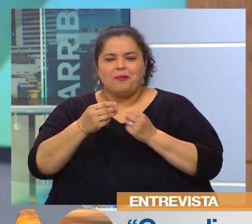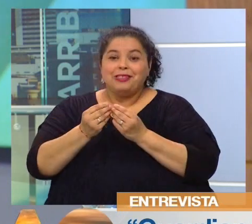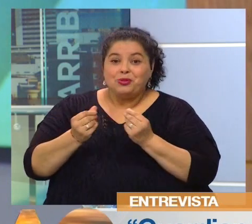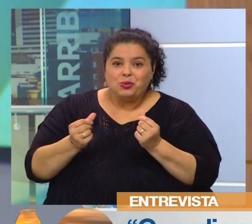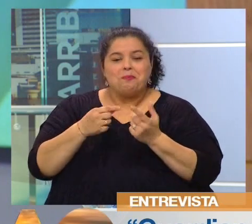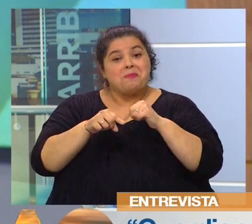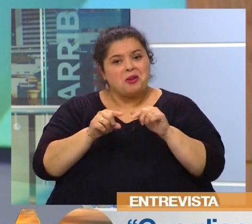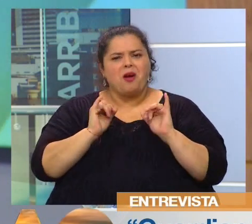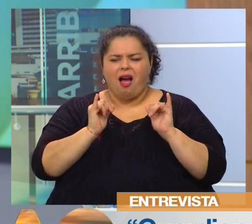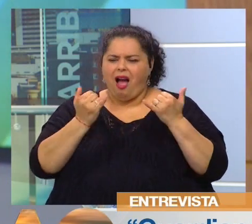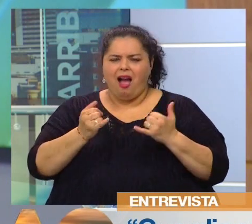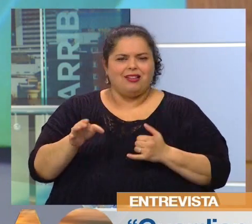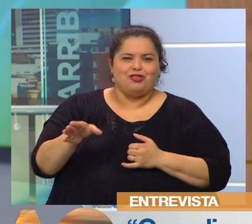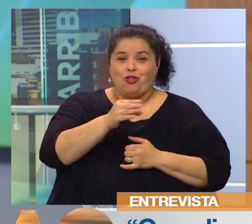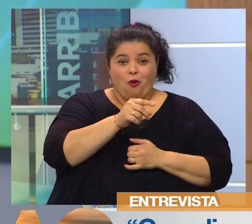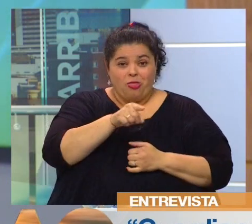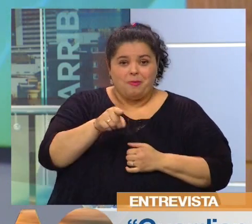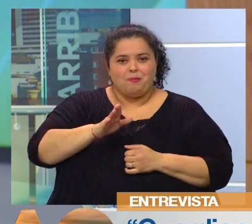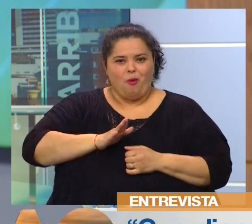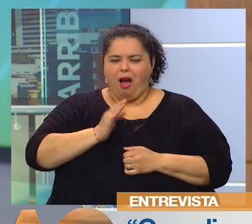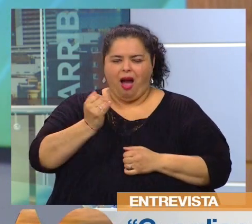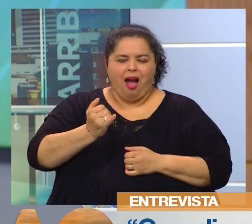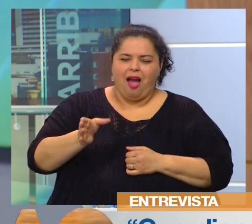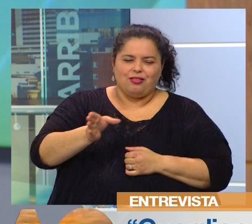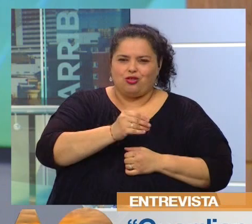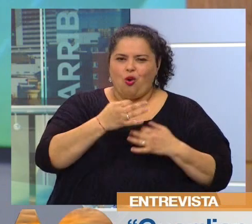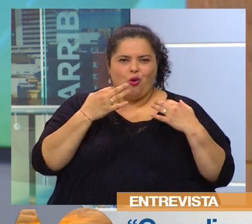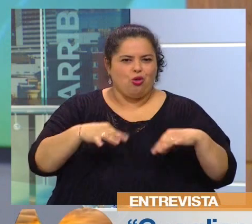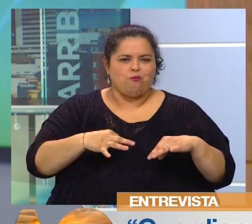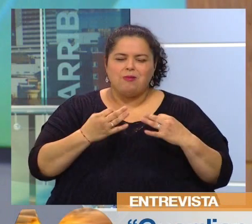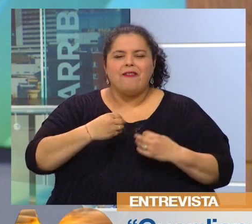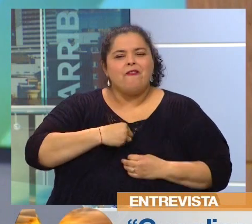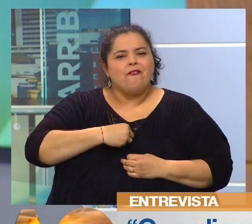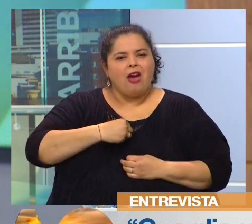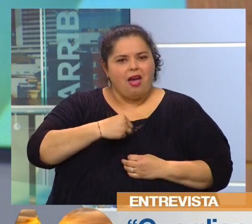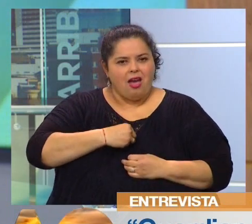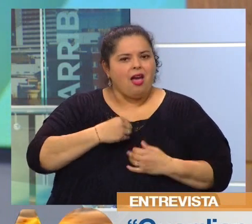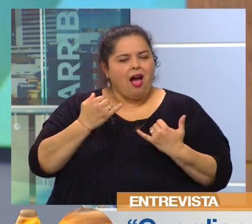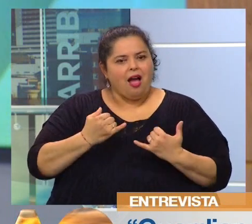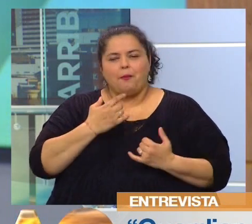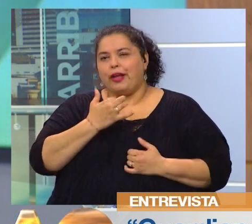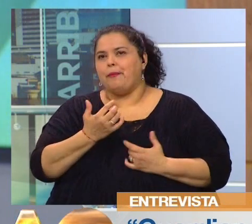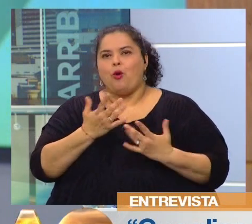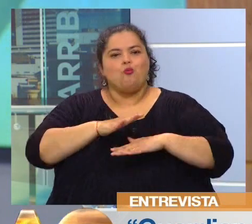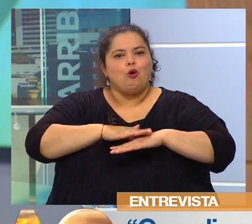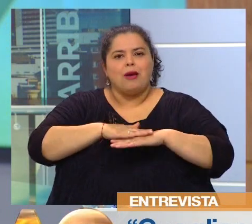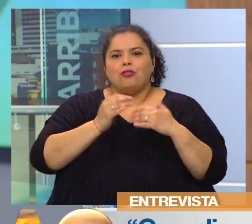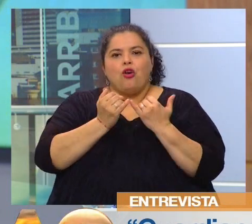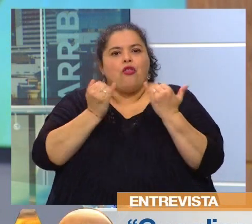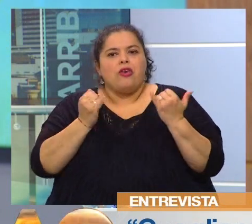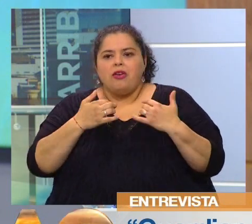darle un espacio a la fe. Es como darle un lugar a la fe. Es darle un momento de tu día, de tu vida,